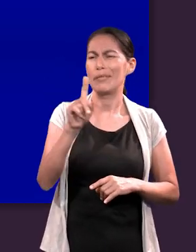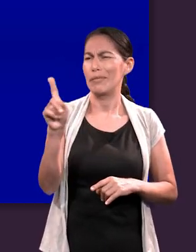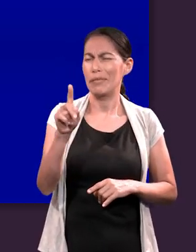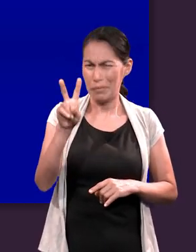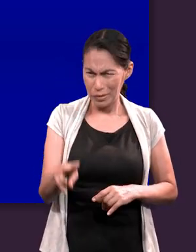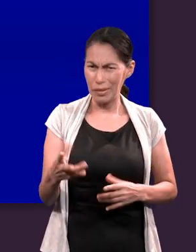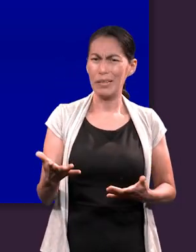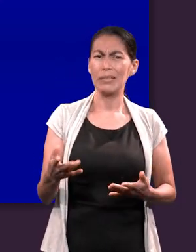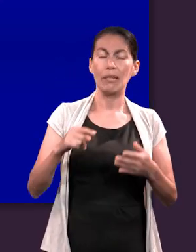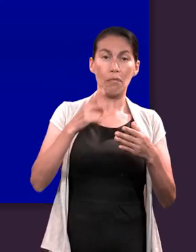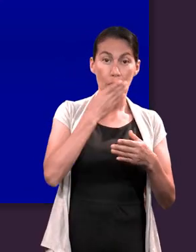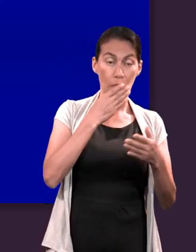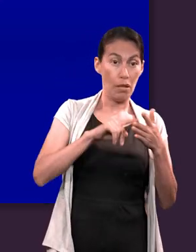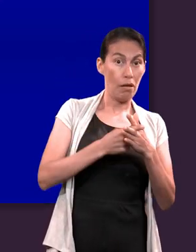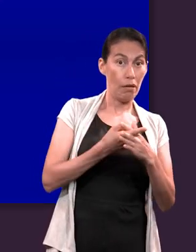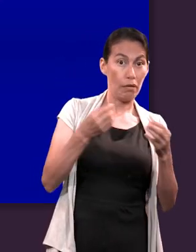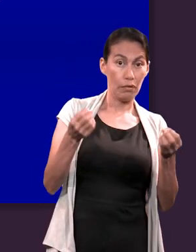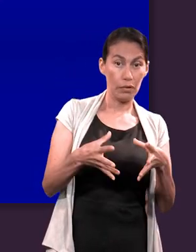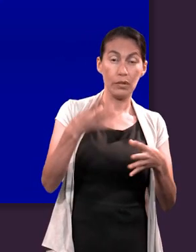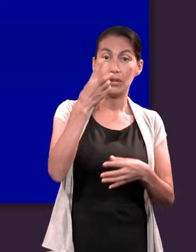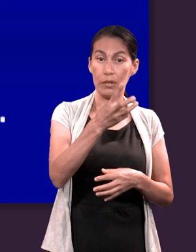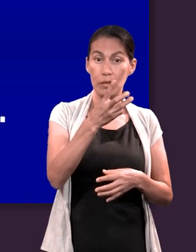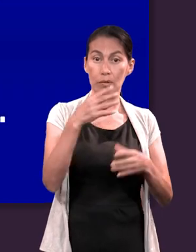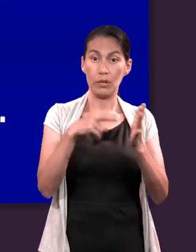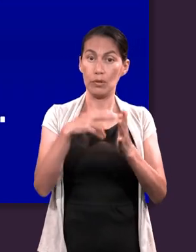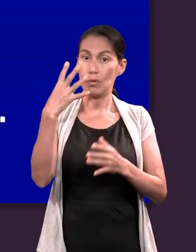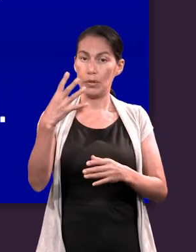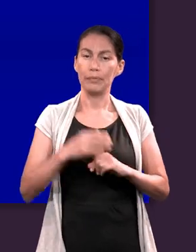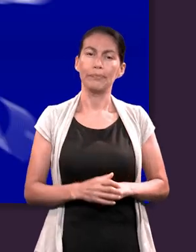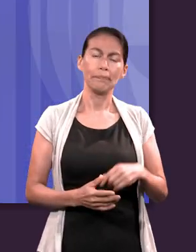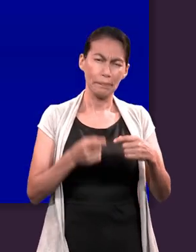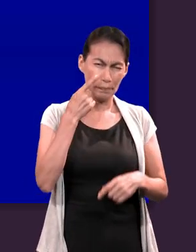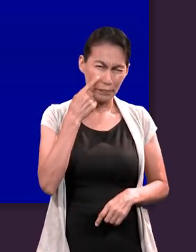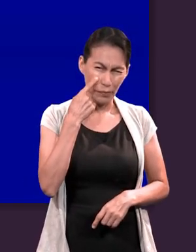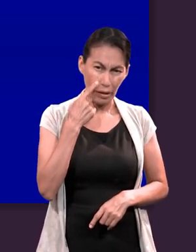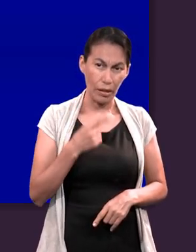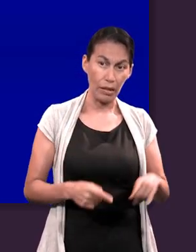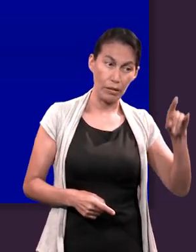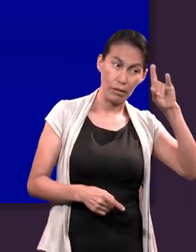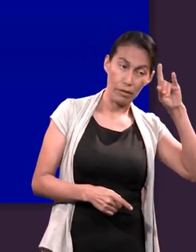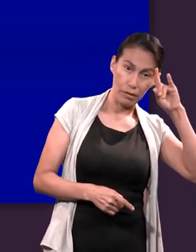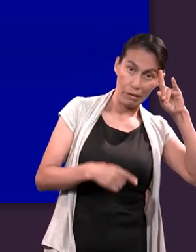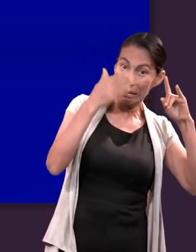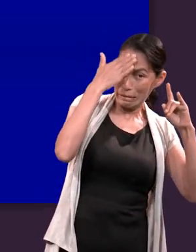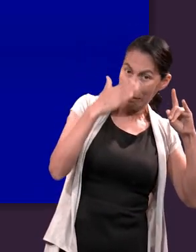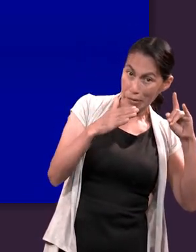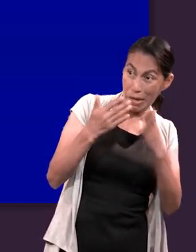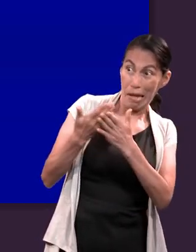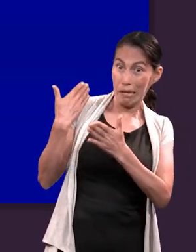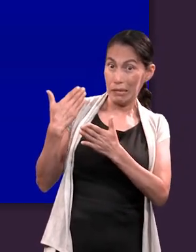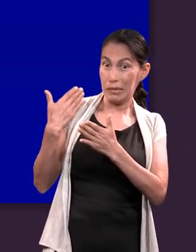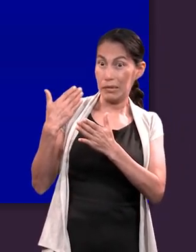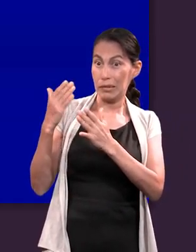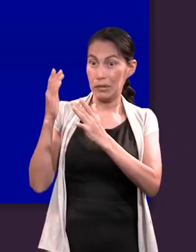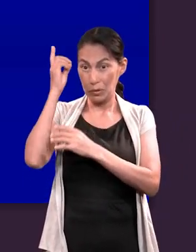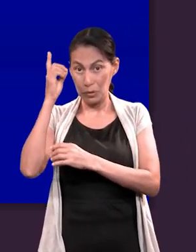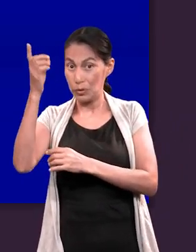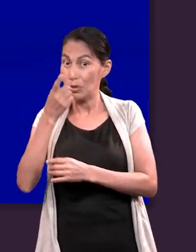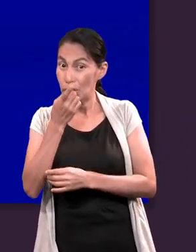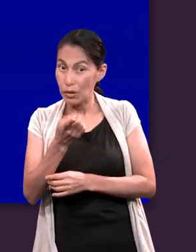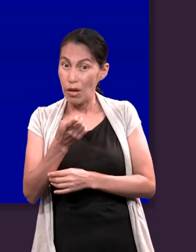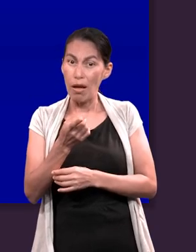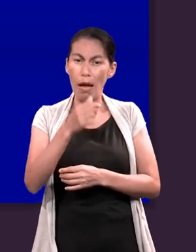ciertamente no moriréis. Génesis 3.4 Fíjate que la serpiente sabía exactamente lo que Dios